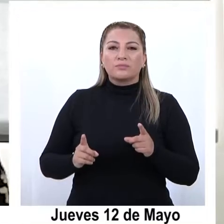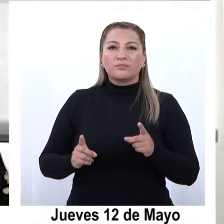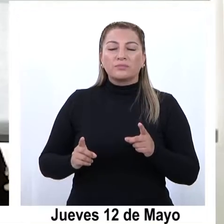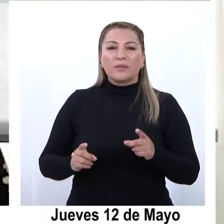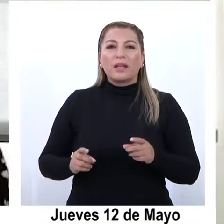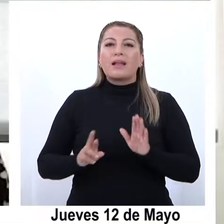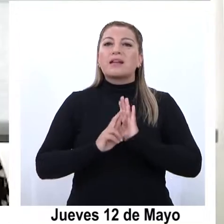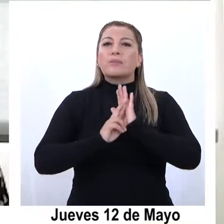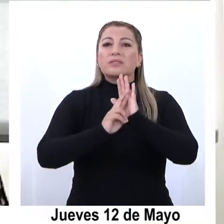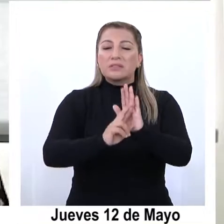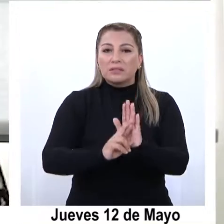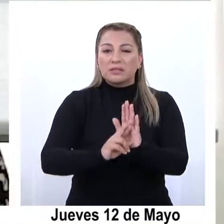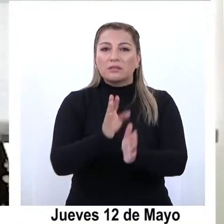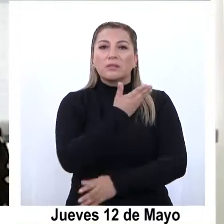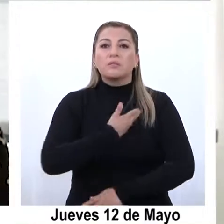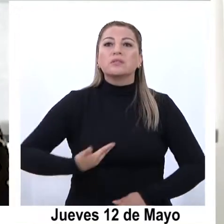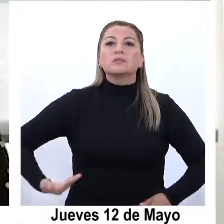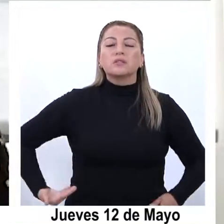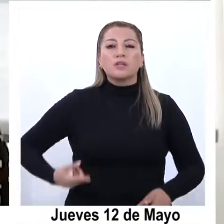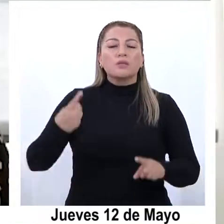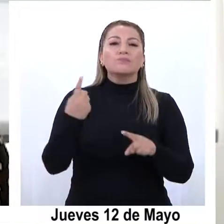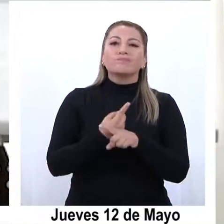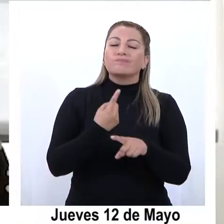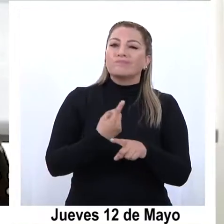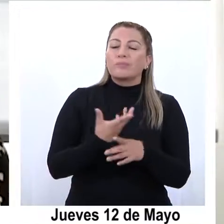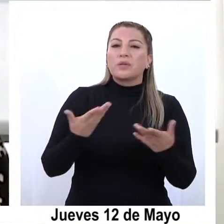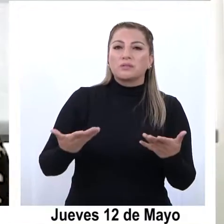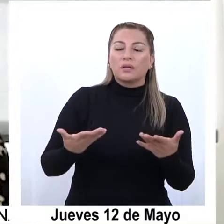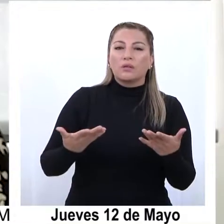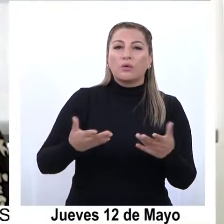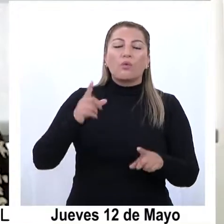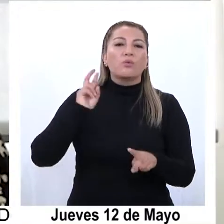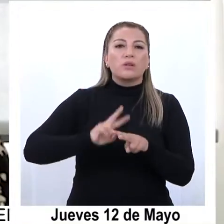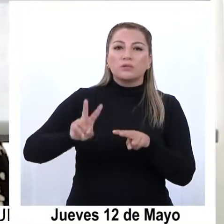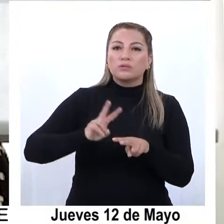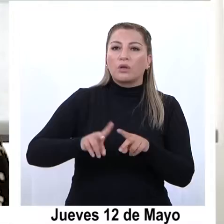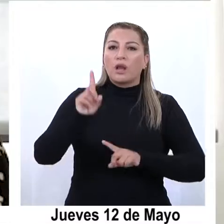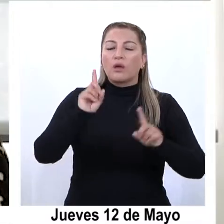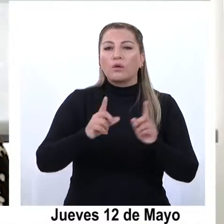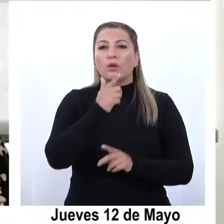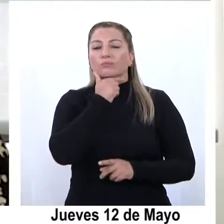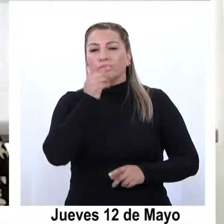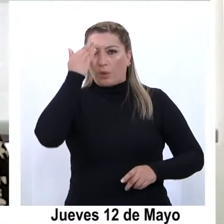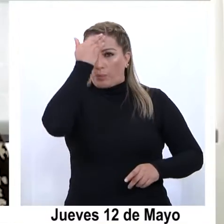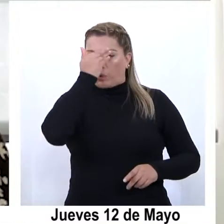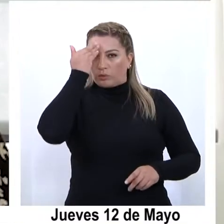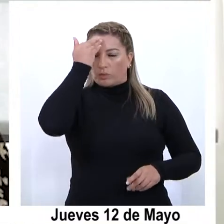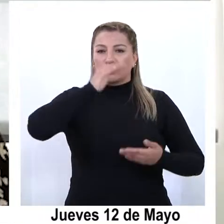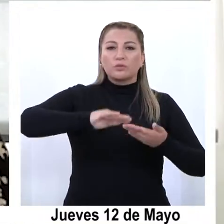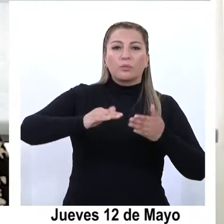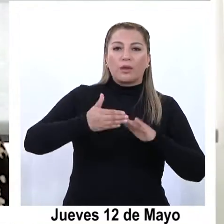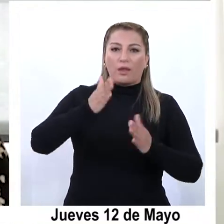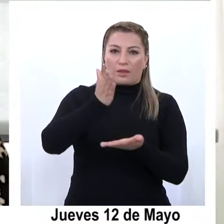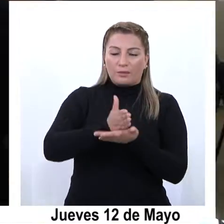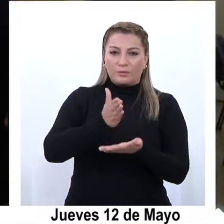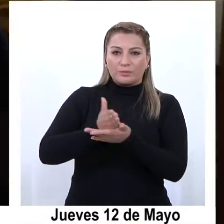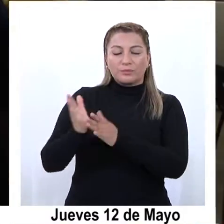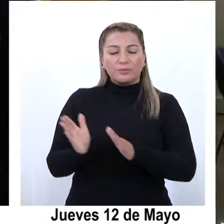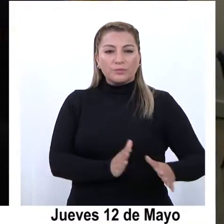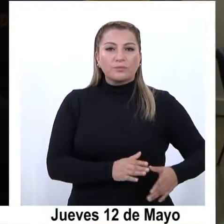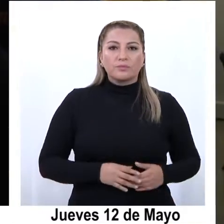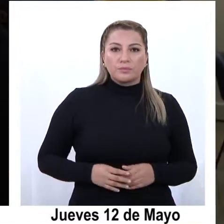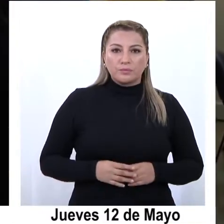presidencial para buscar una solución y dar respuesta a las inquietudes y preocupaciones de la comunidad escolar.